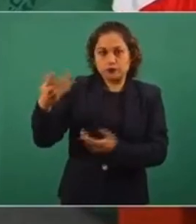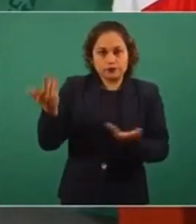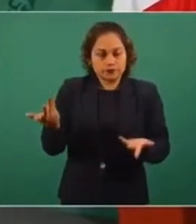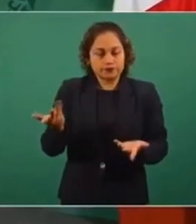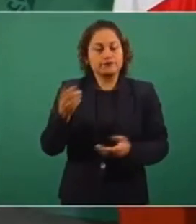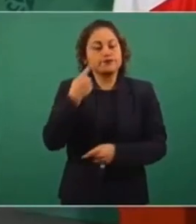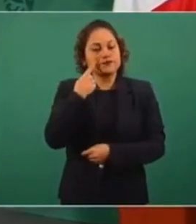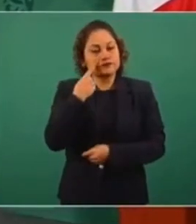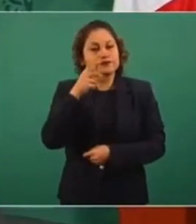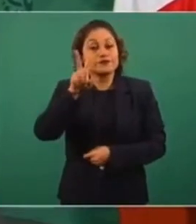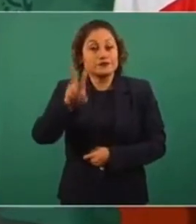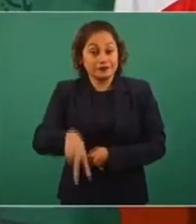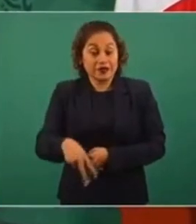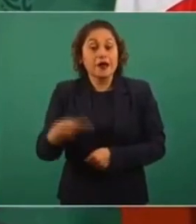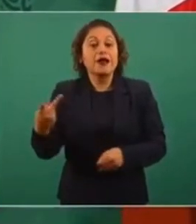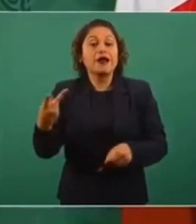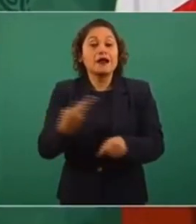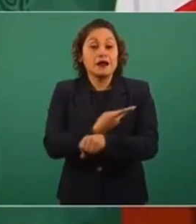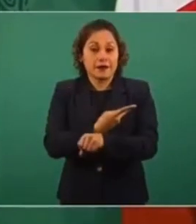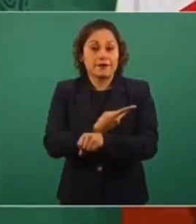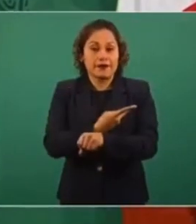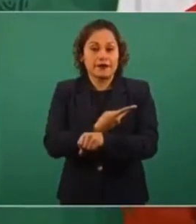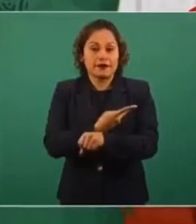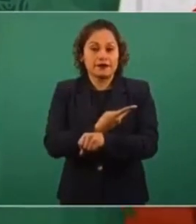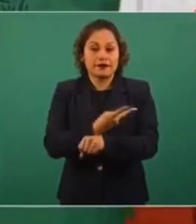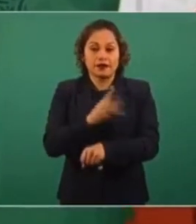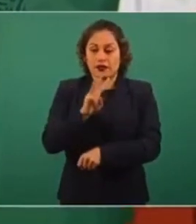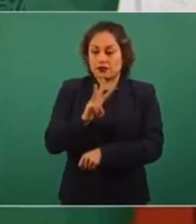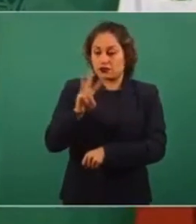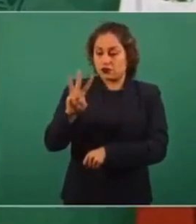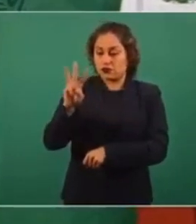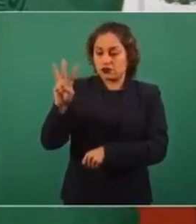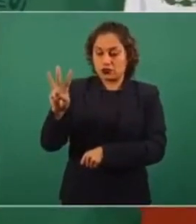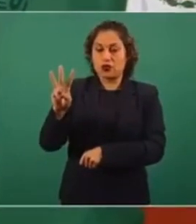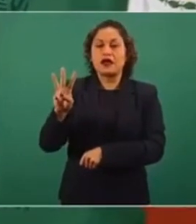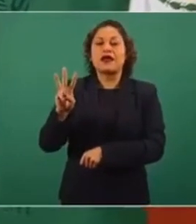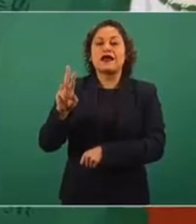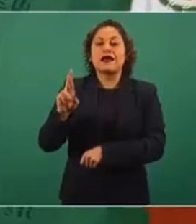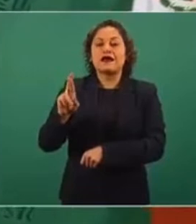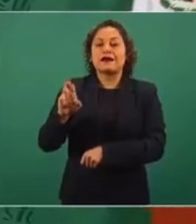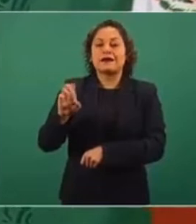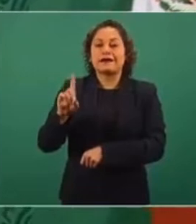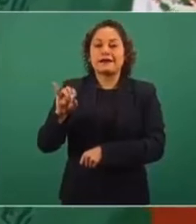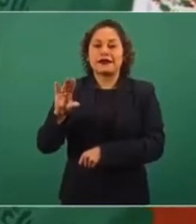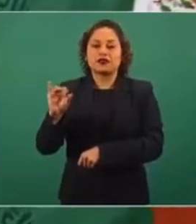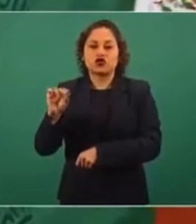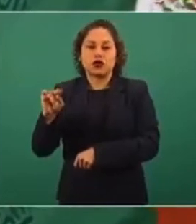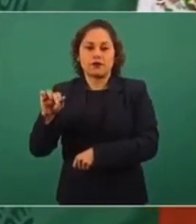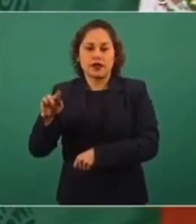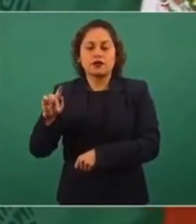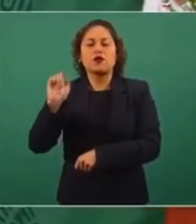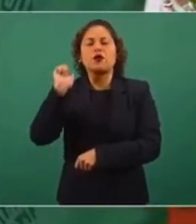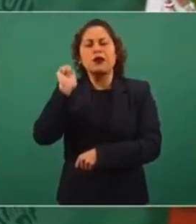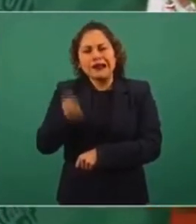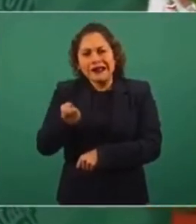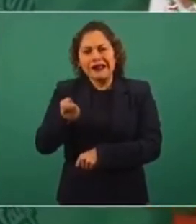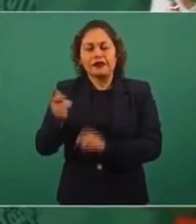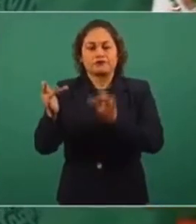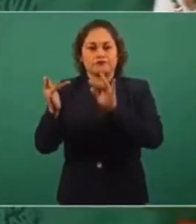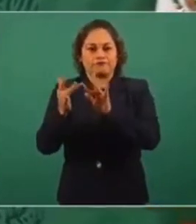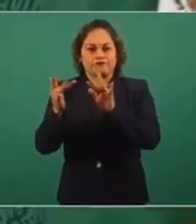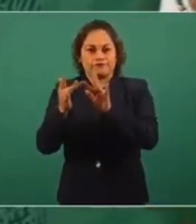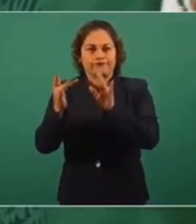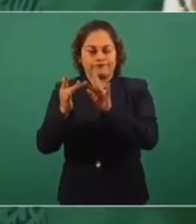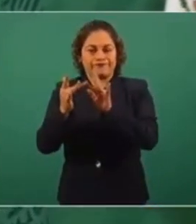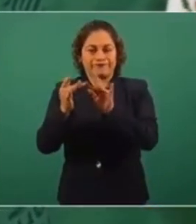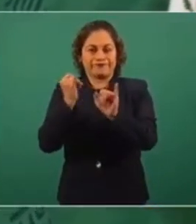En realidad es un problema de redireccionamiento que ya tecnológicamente luce